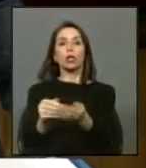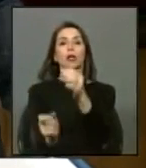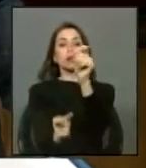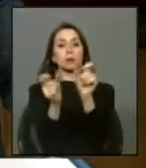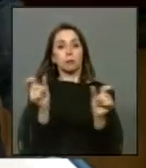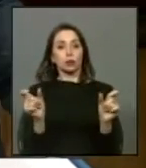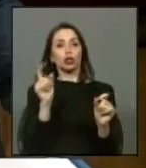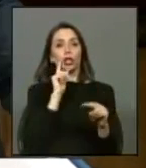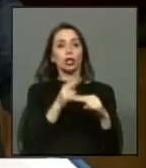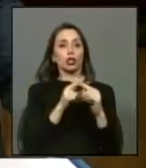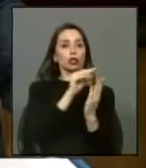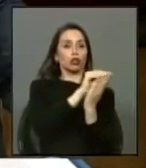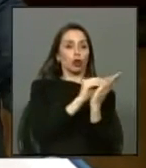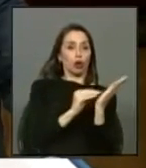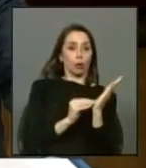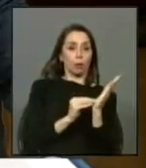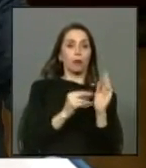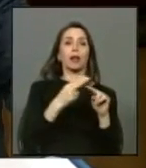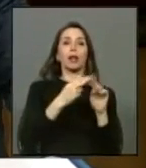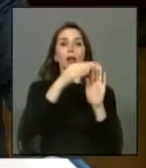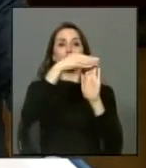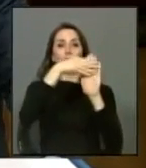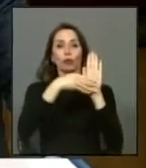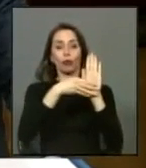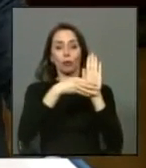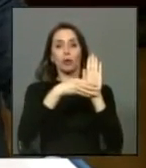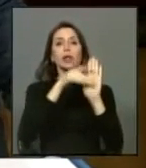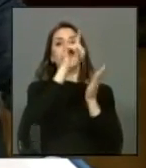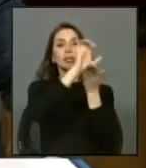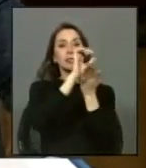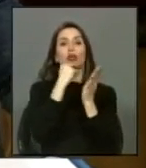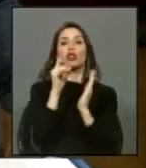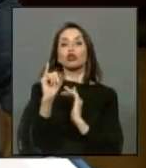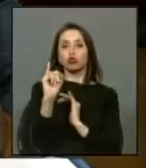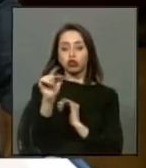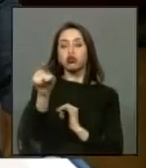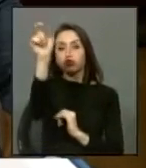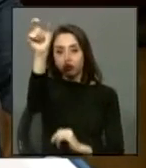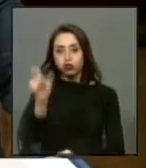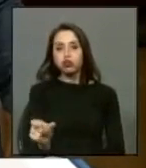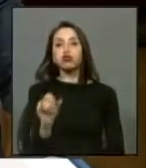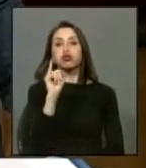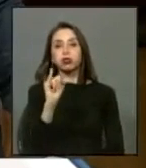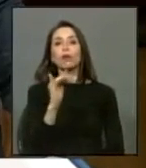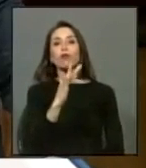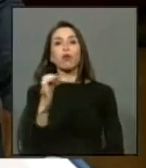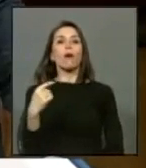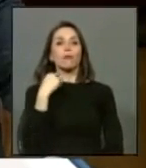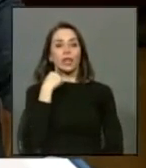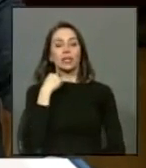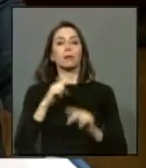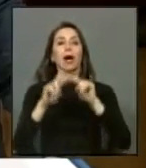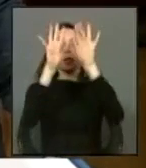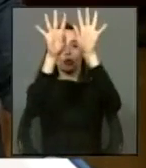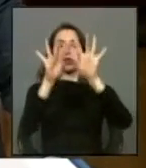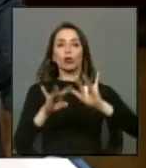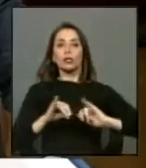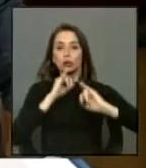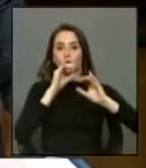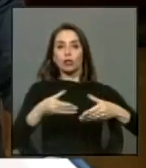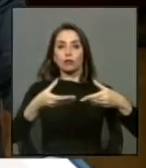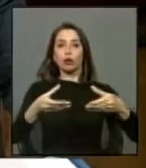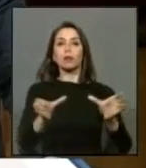individualizados en la nómina de personas reconocidas como víctimas del informe de la Comisión Nacional sobre